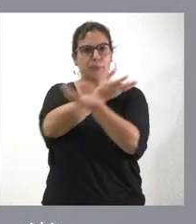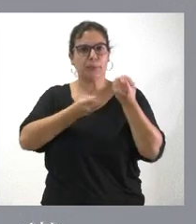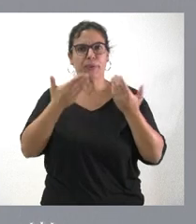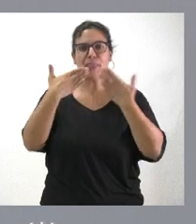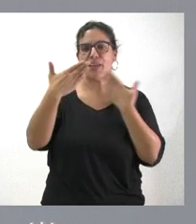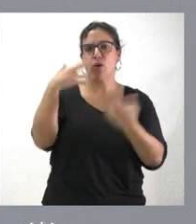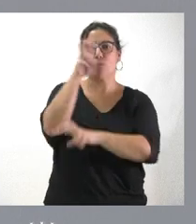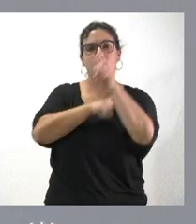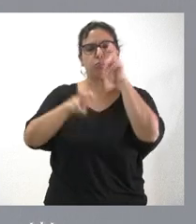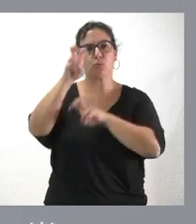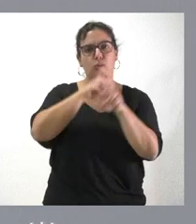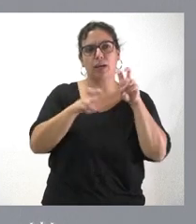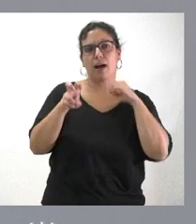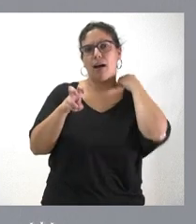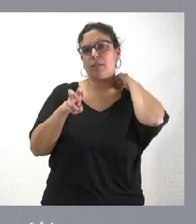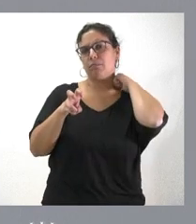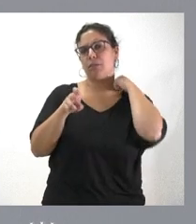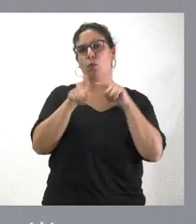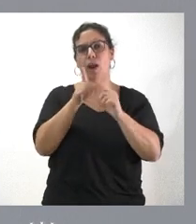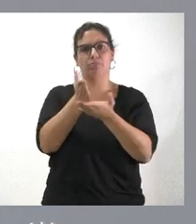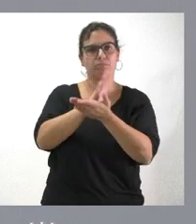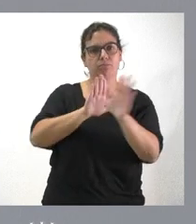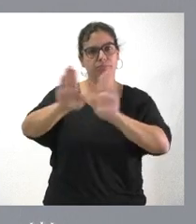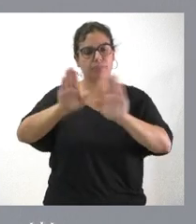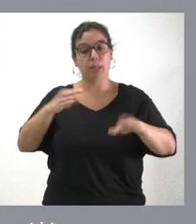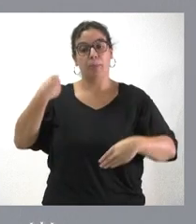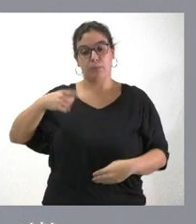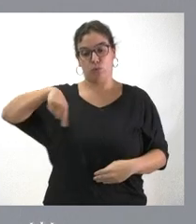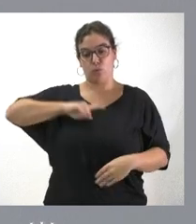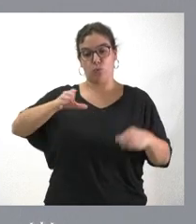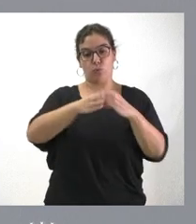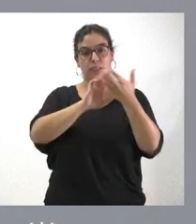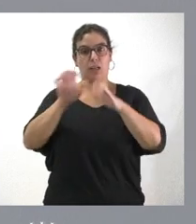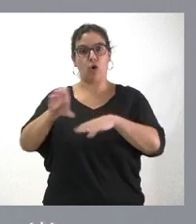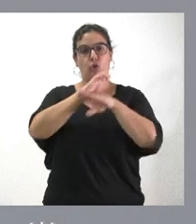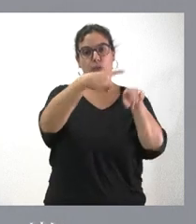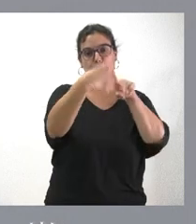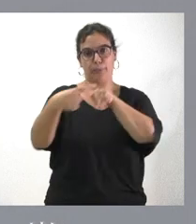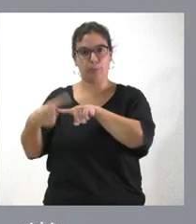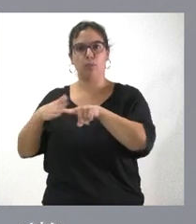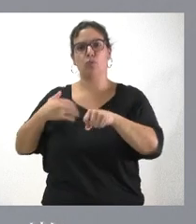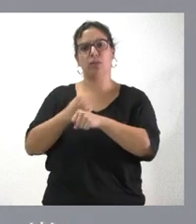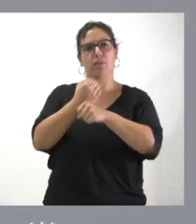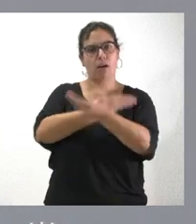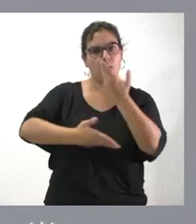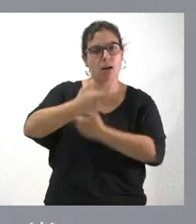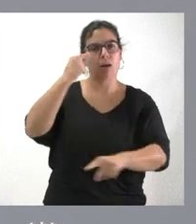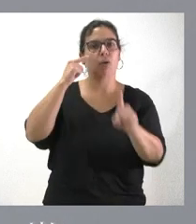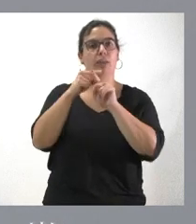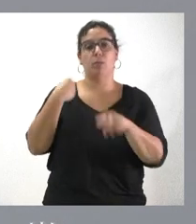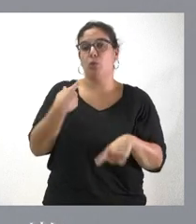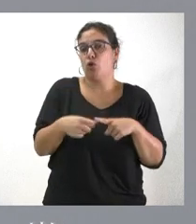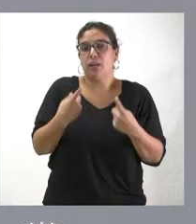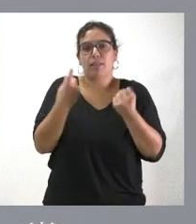para la búsqueda de la intermediación. Y la propia Junta de Castellín, a través de estas consejerías, podemos trabajar en esa dirección, en lo que pueda ser necesario